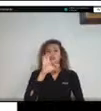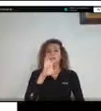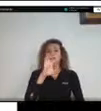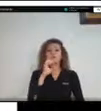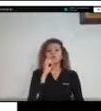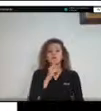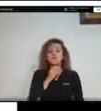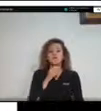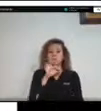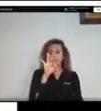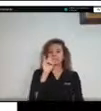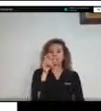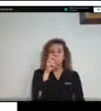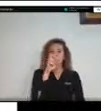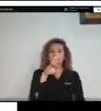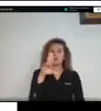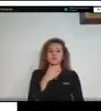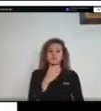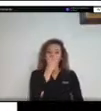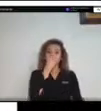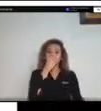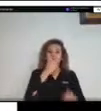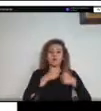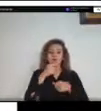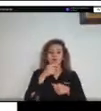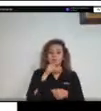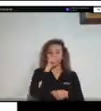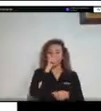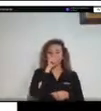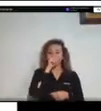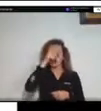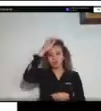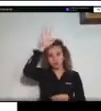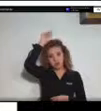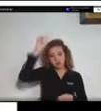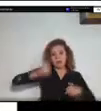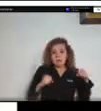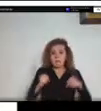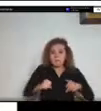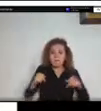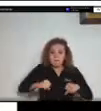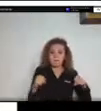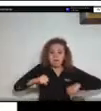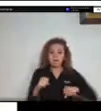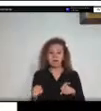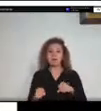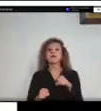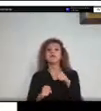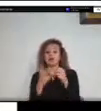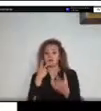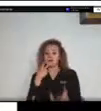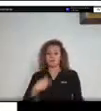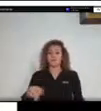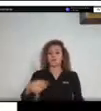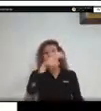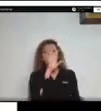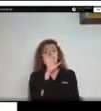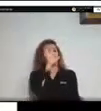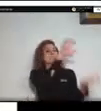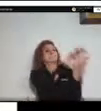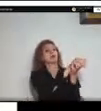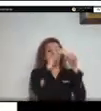se alimentan de gallinas e incluso también la anaconda muchas veces deprea terneros o potros esto se debe a que